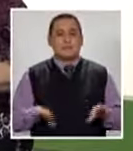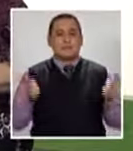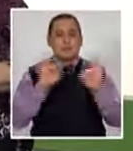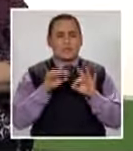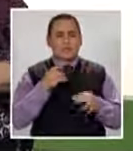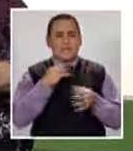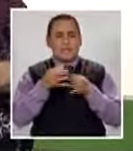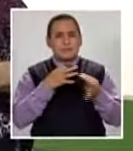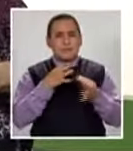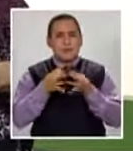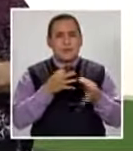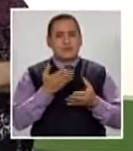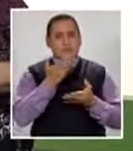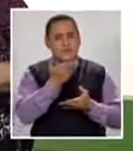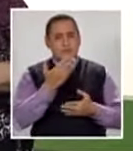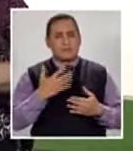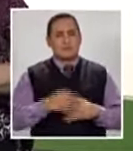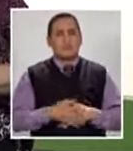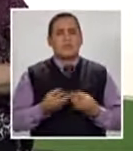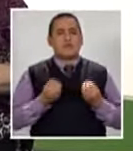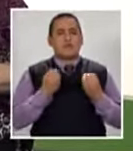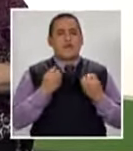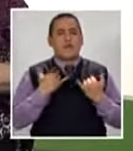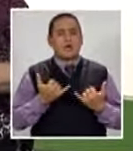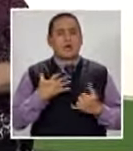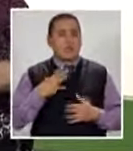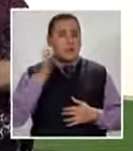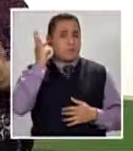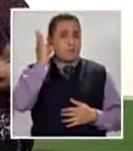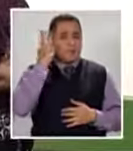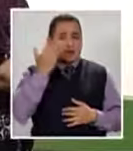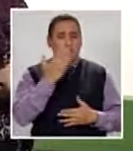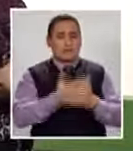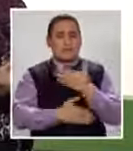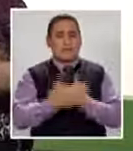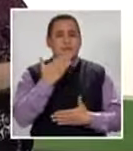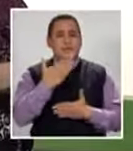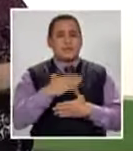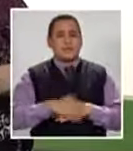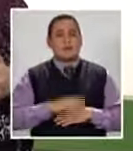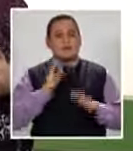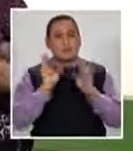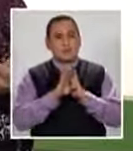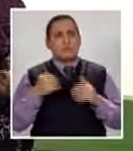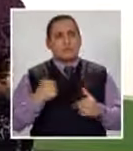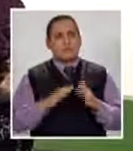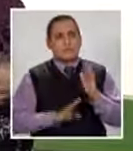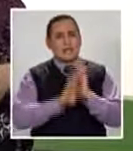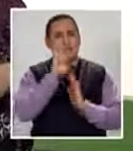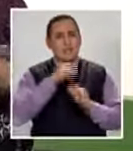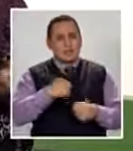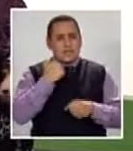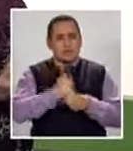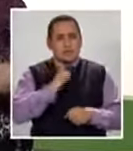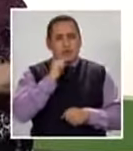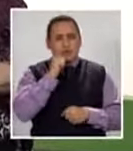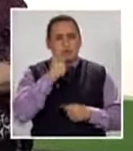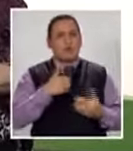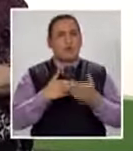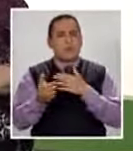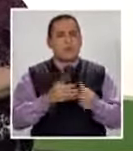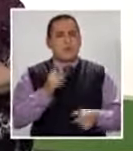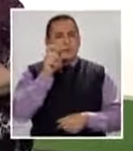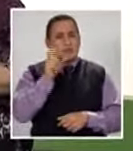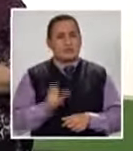importante Es lo que está Diciéndonos Sonia Porque de verdad La mujer con discapacidad Que se desarrolla Y se desenvuelve Día a día Como